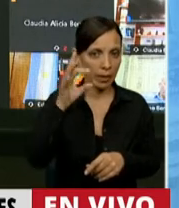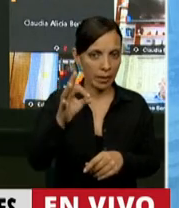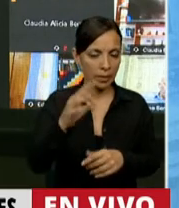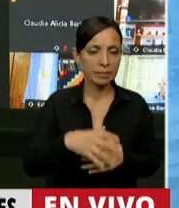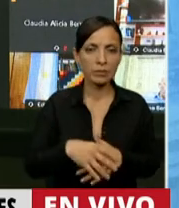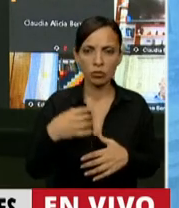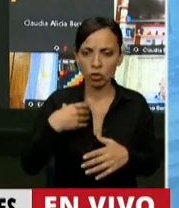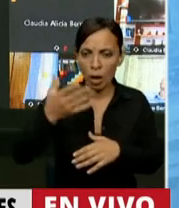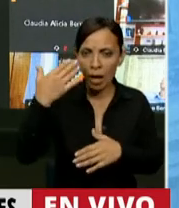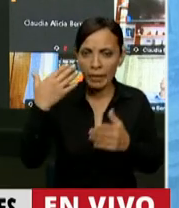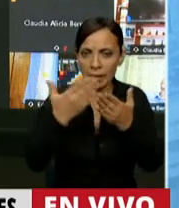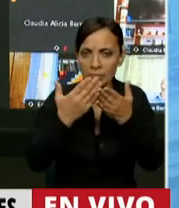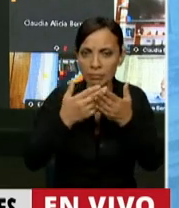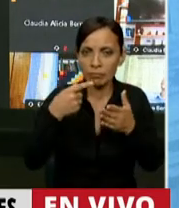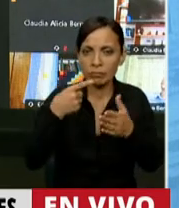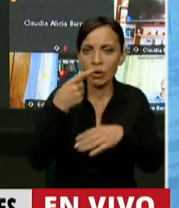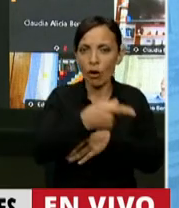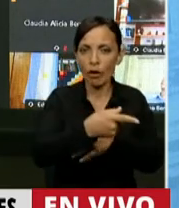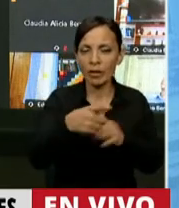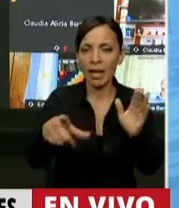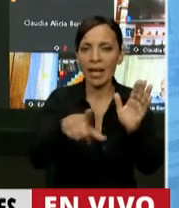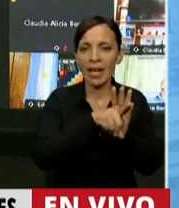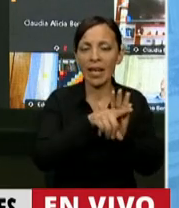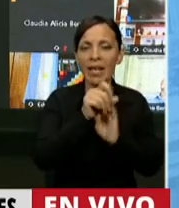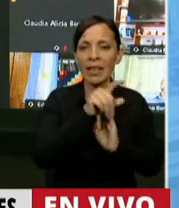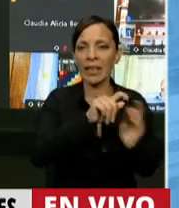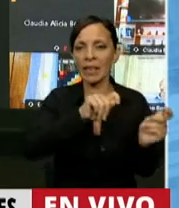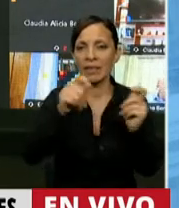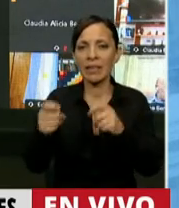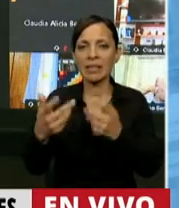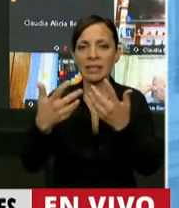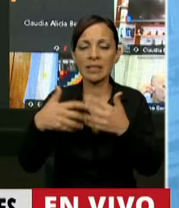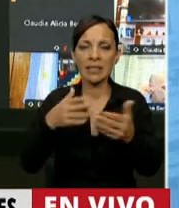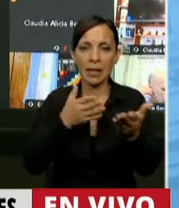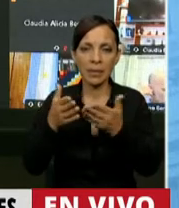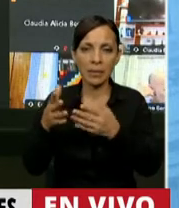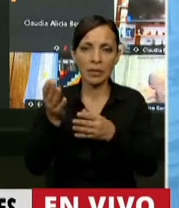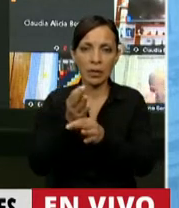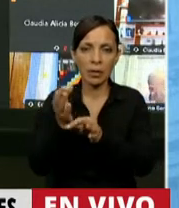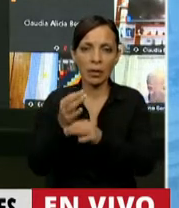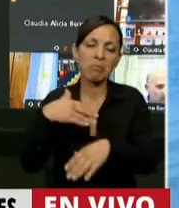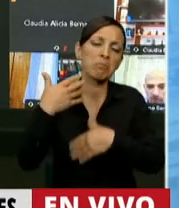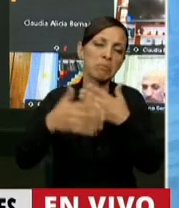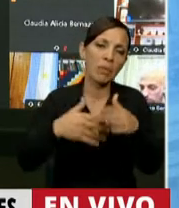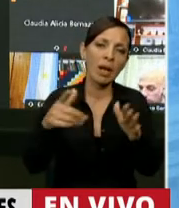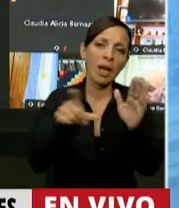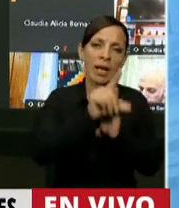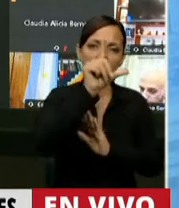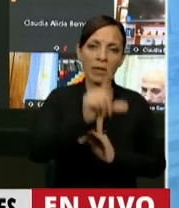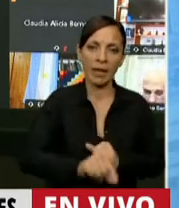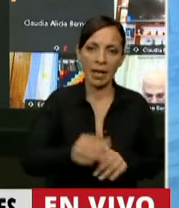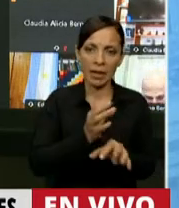como estudiante contra la ley de transferencias de los servicios educativos, luego contra la ley federal de educación y así